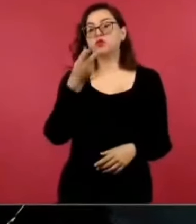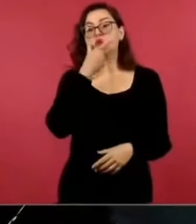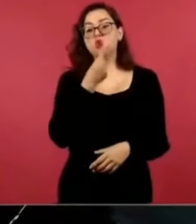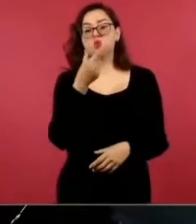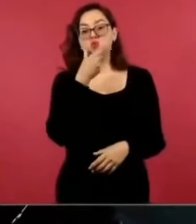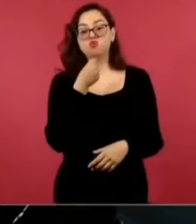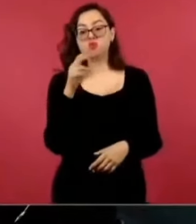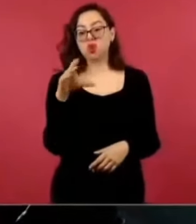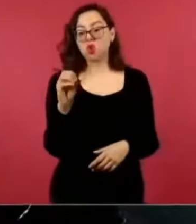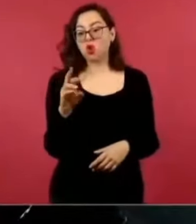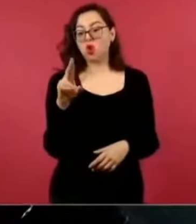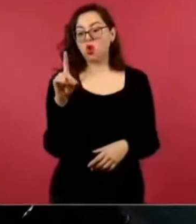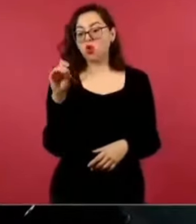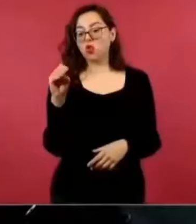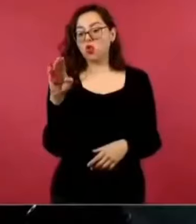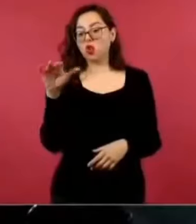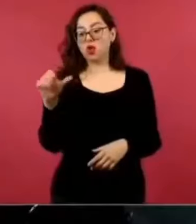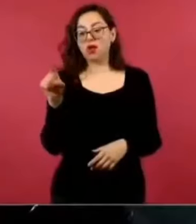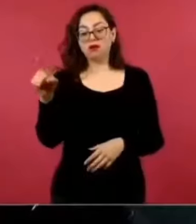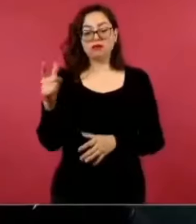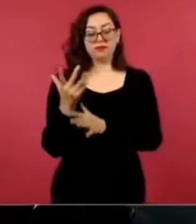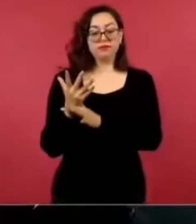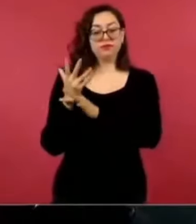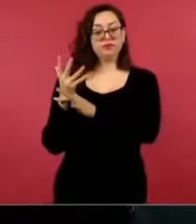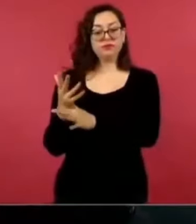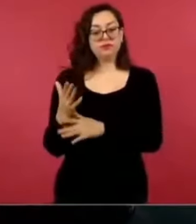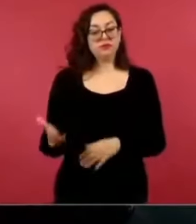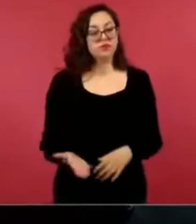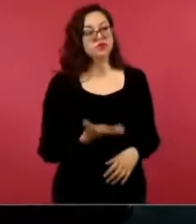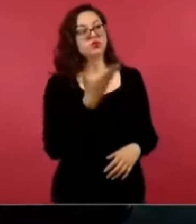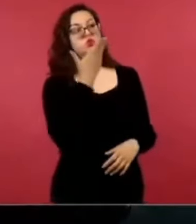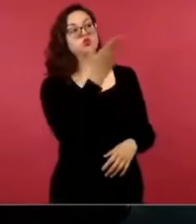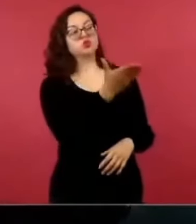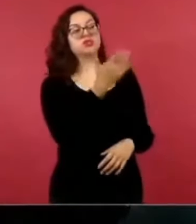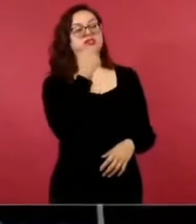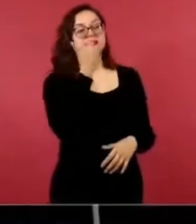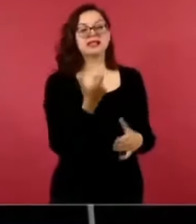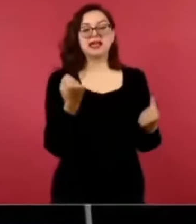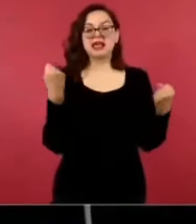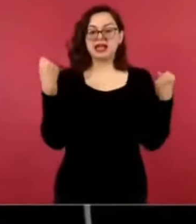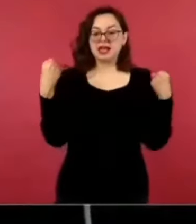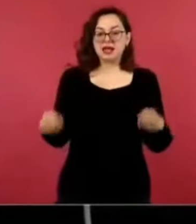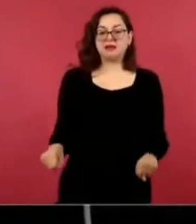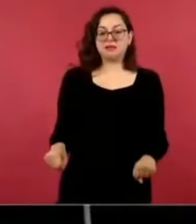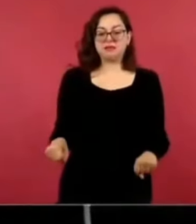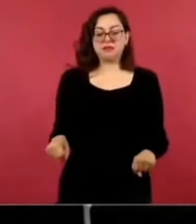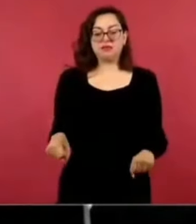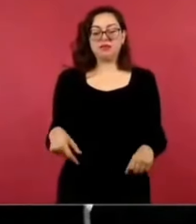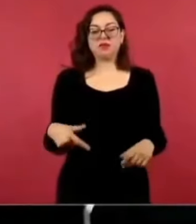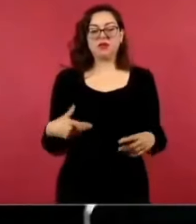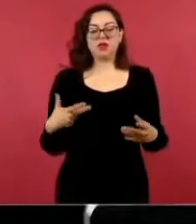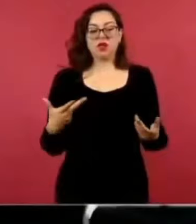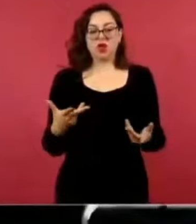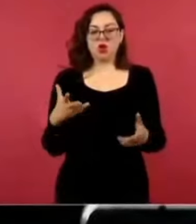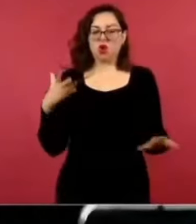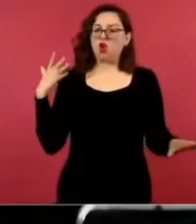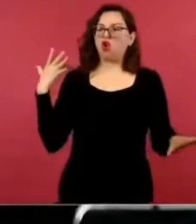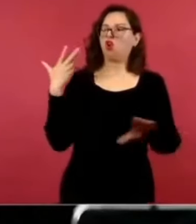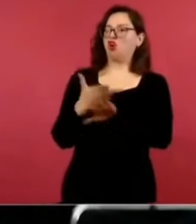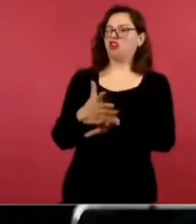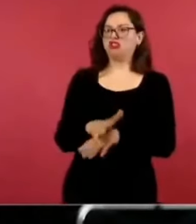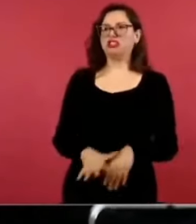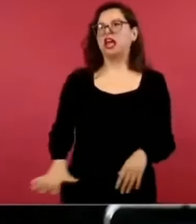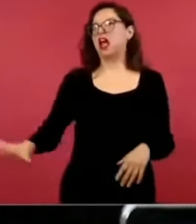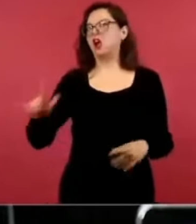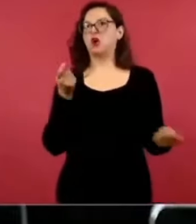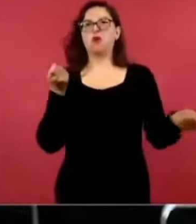unos meses de que usted deje el cargo, que usted tiene la pretensión autoritaria, y lo cito, de ejercer un poder total y